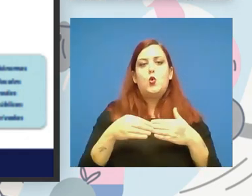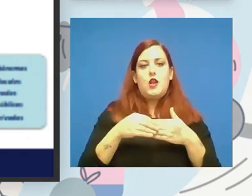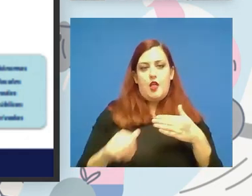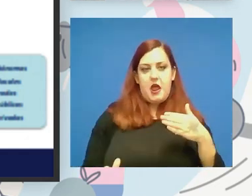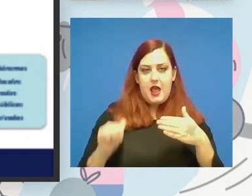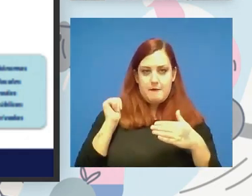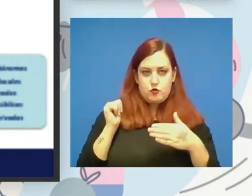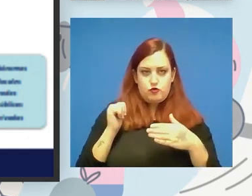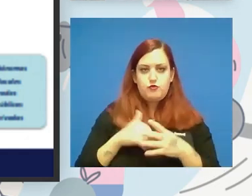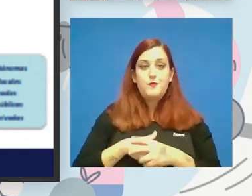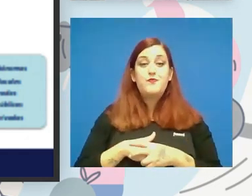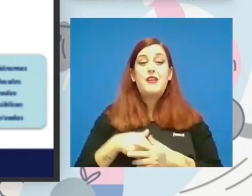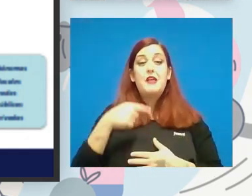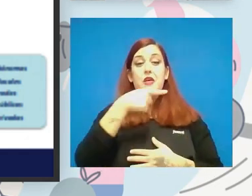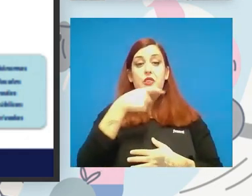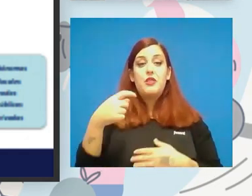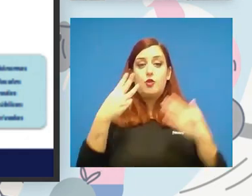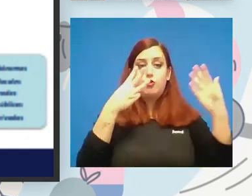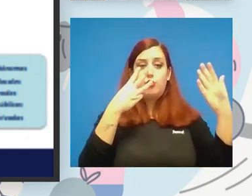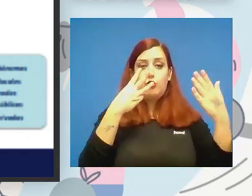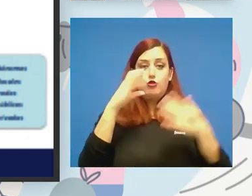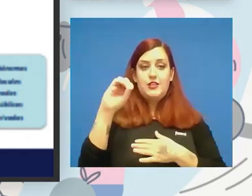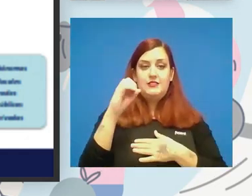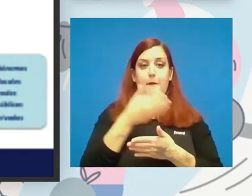fijaros que de esos 180.000 millones de euros